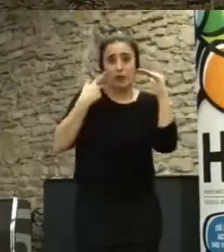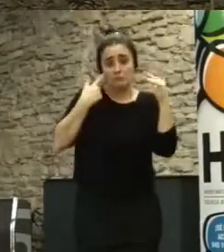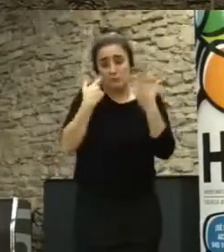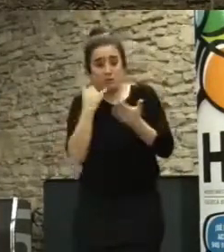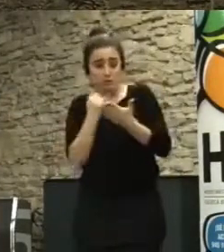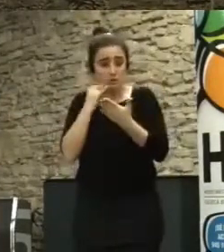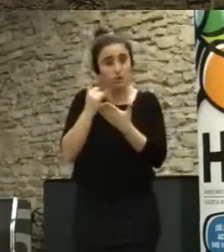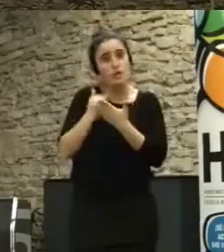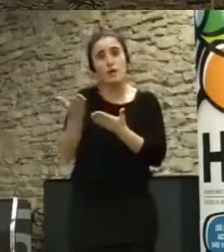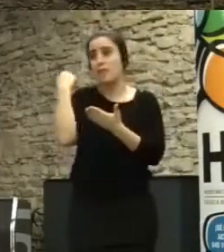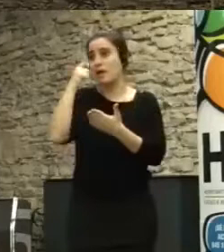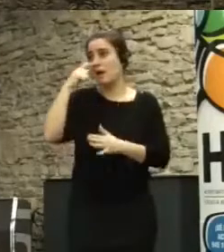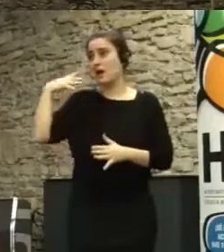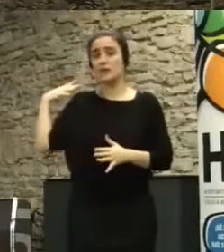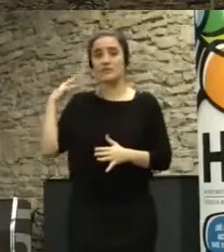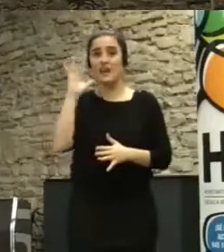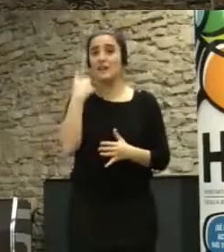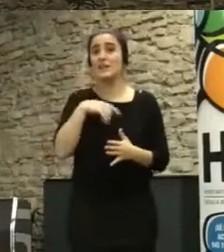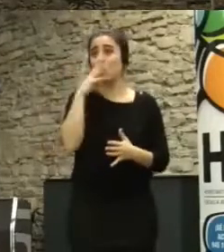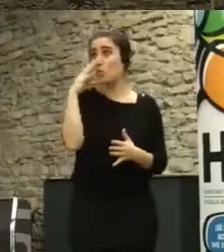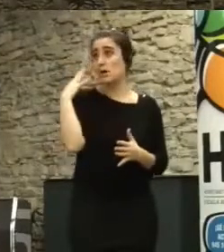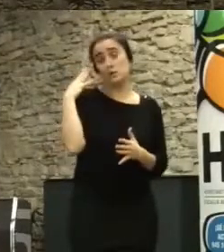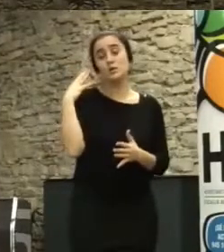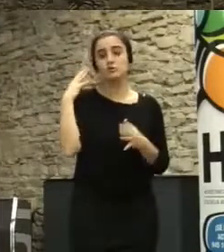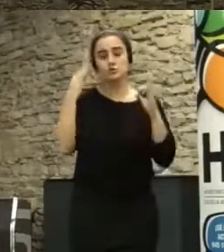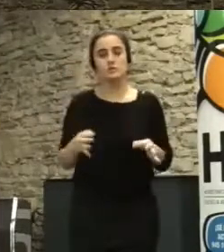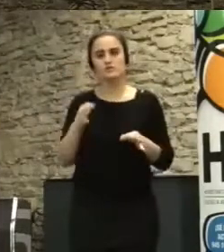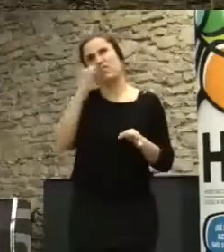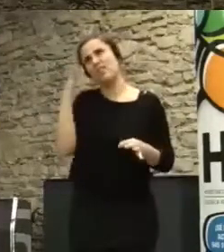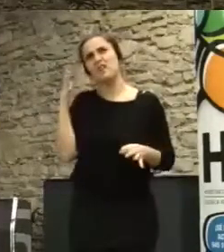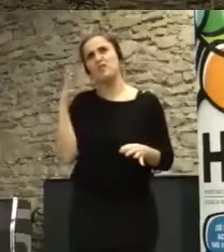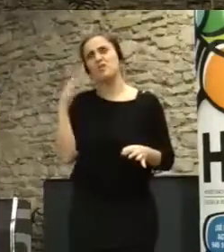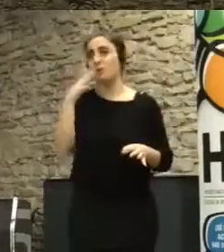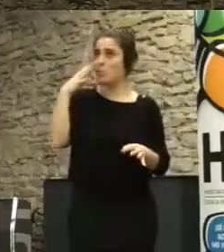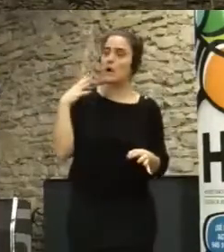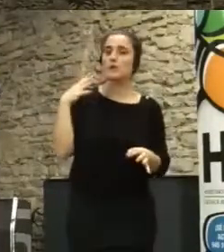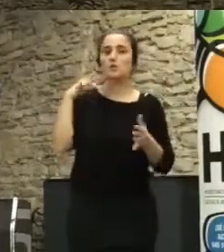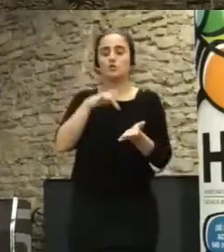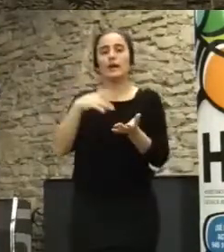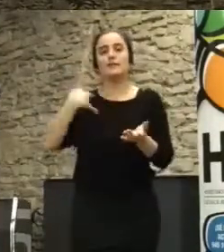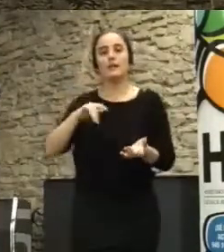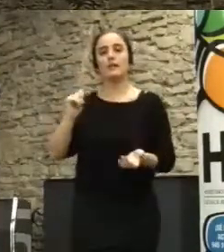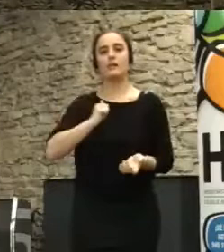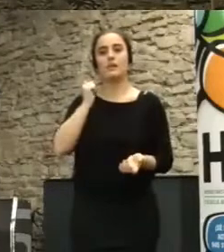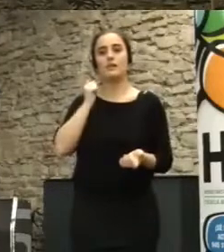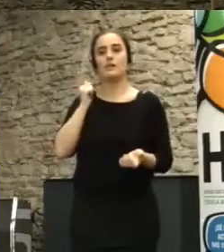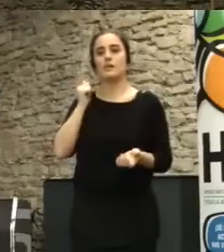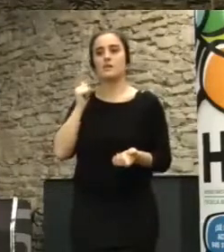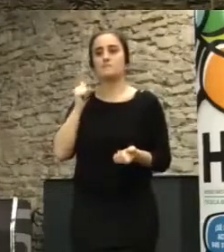montón de años. Y hace exactamente 4 años, 5, hace 4 tuvo la oportunidad de